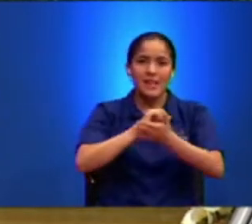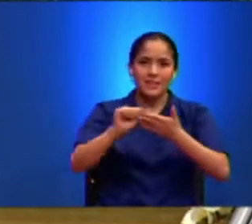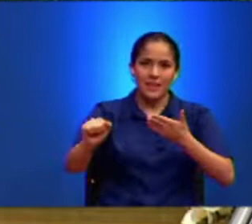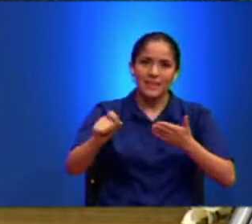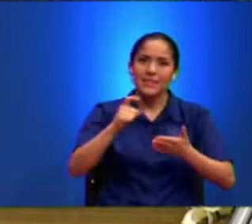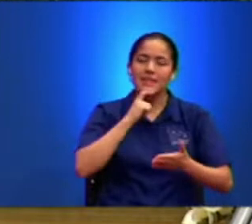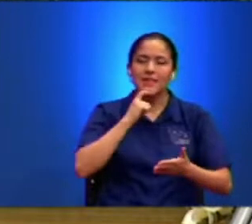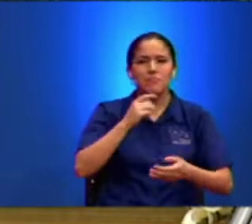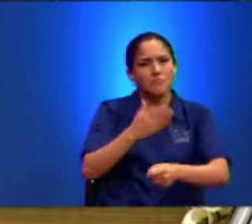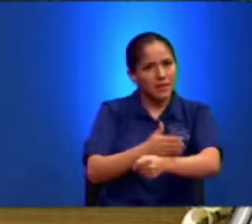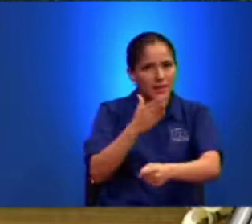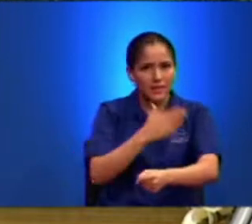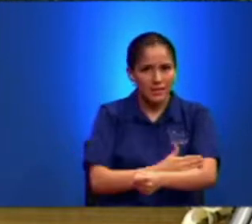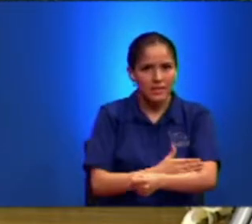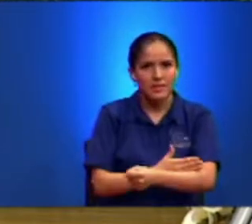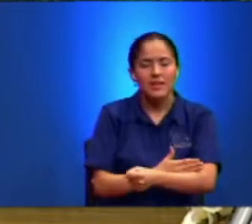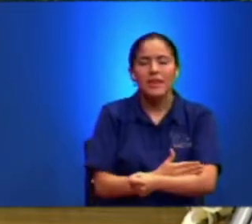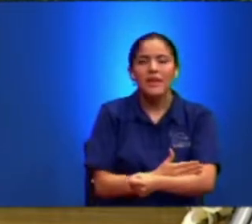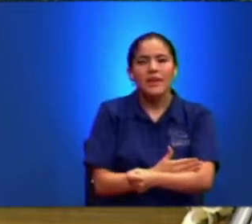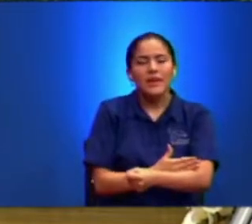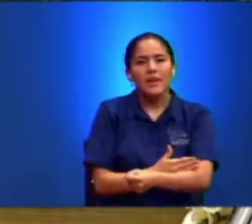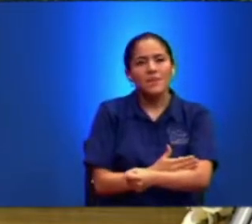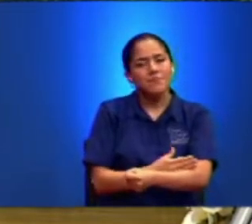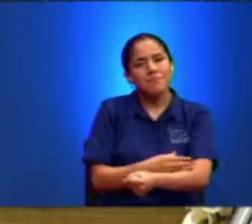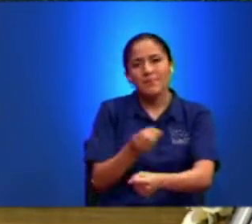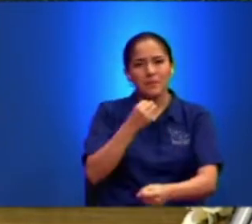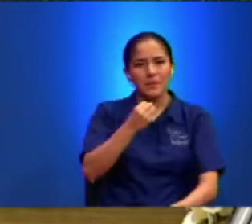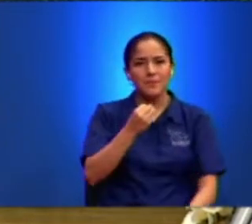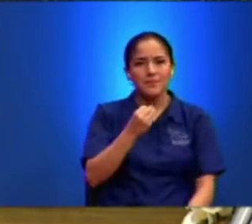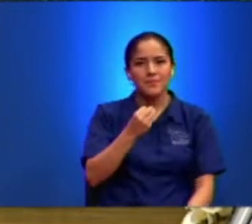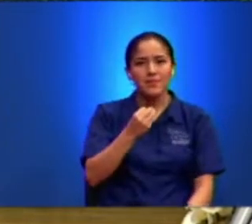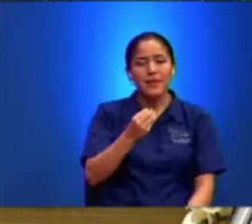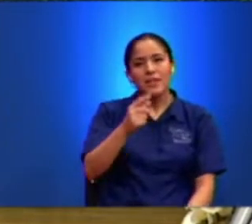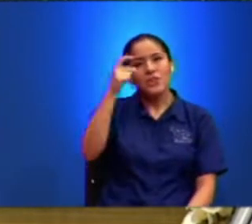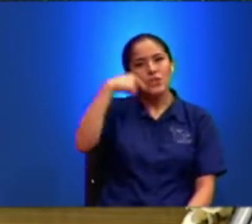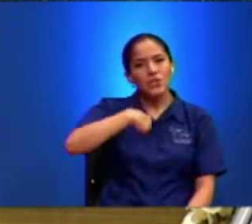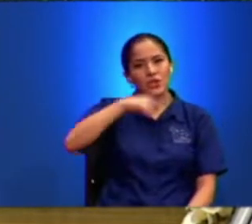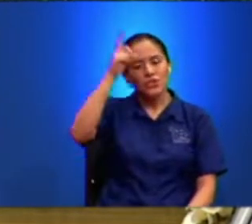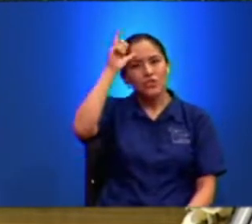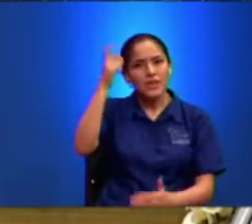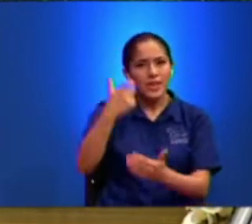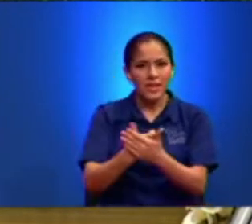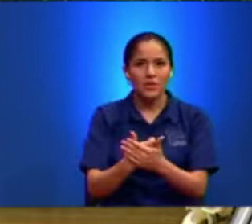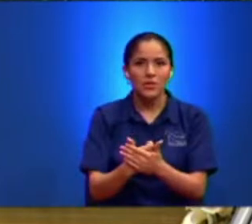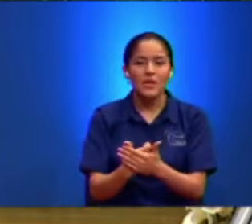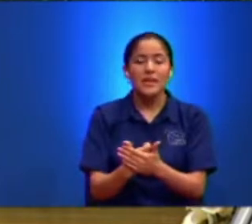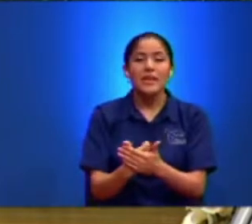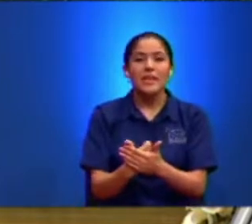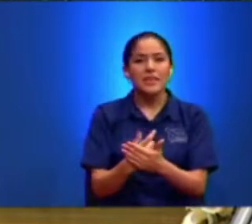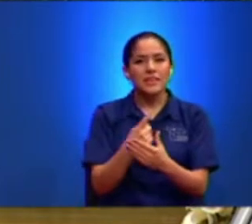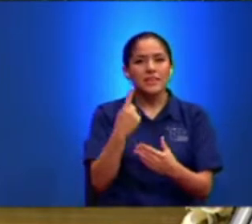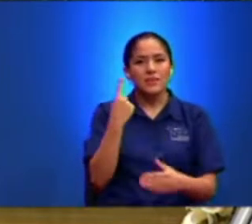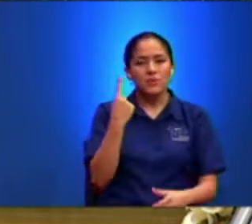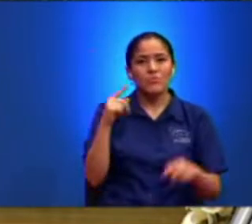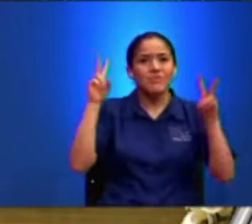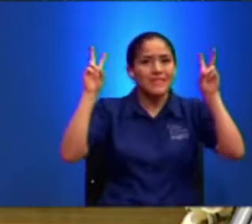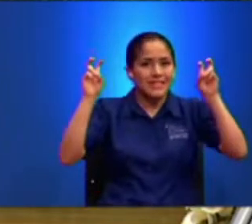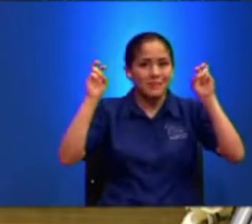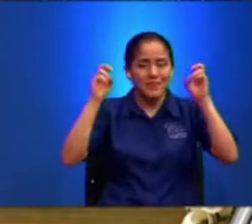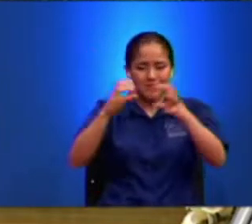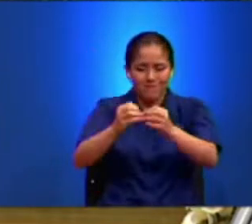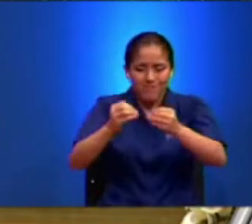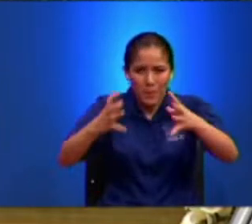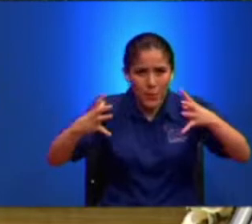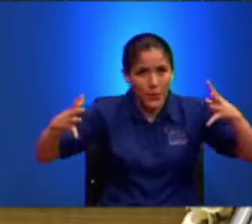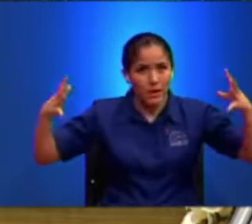poderla ministrar, creo que es una temática bien, bien enriquecedora Y rica